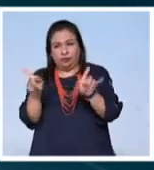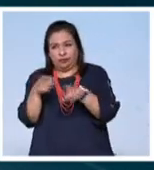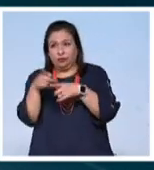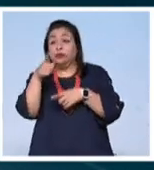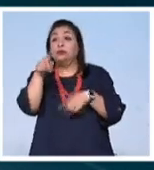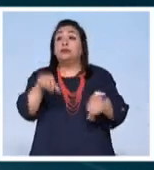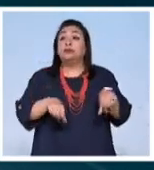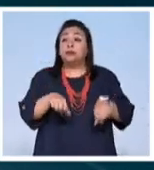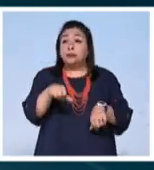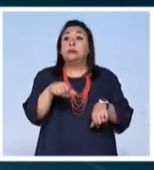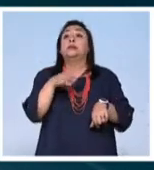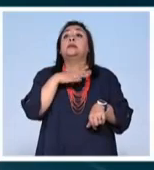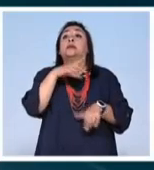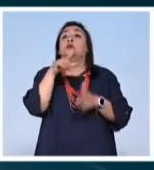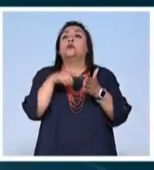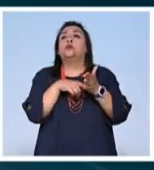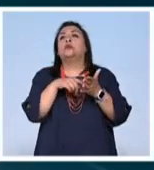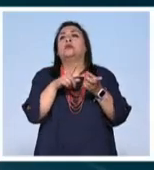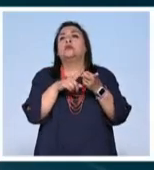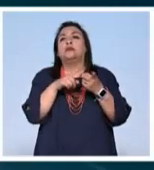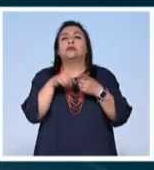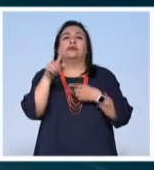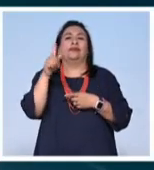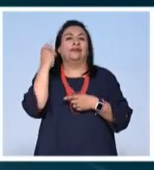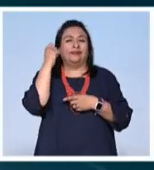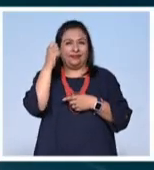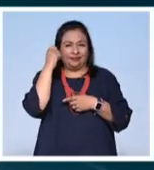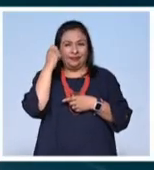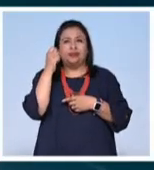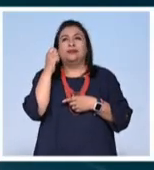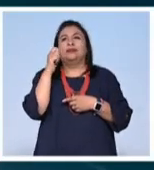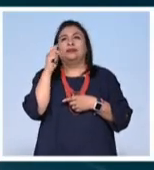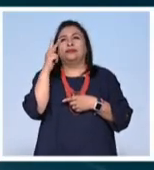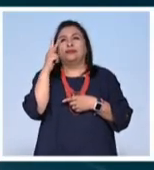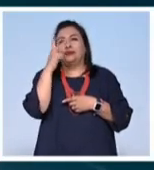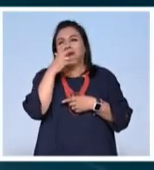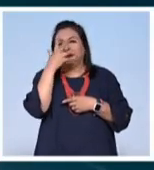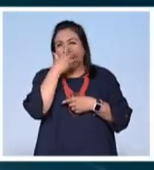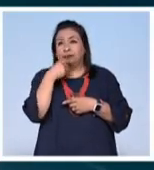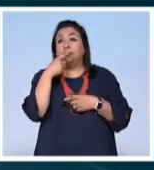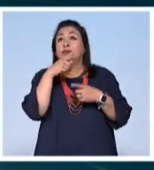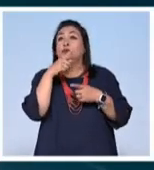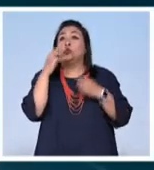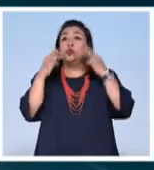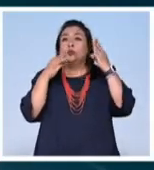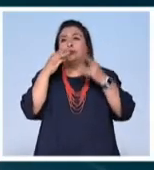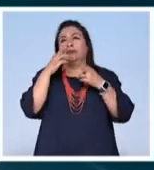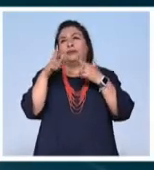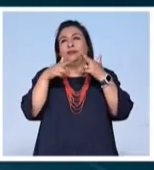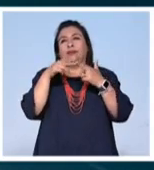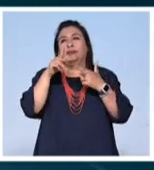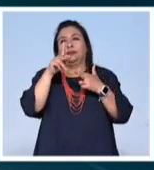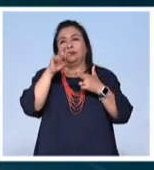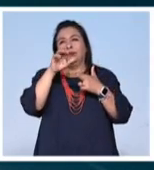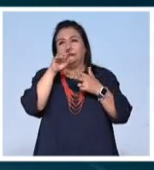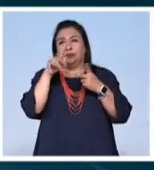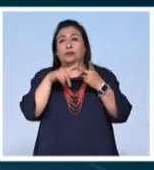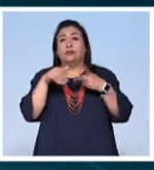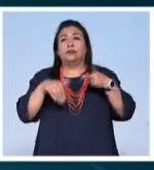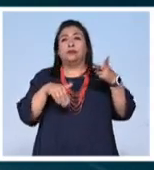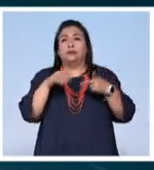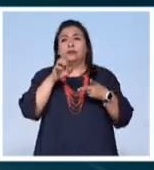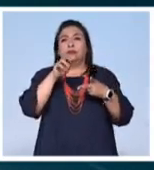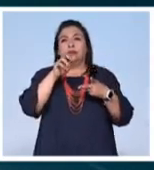Las actividades tendrán lugar en recintos de Villahermosa, Tabasco, como el Museo Regional de Antropología Carlos Pellicer, el Teatro del Estado